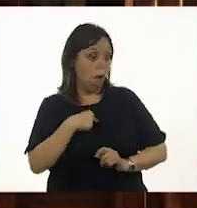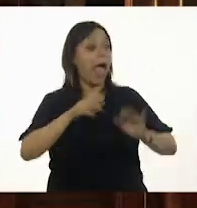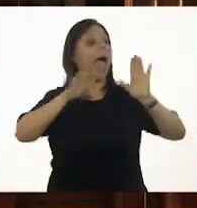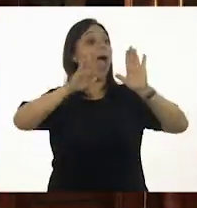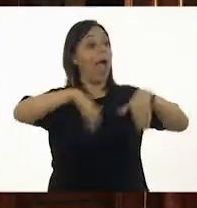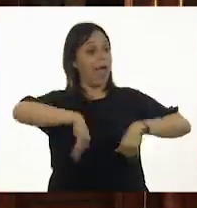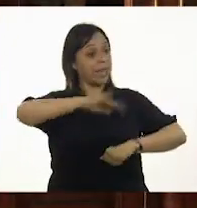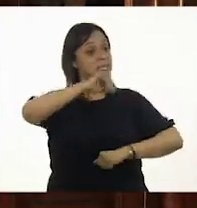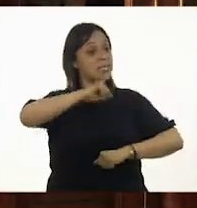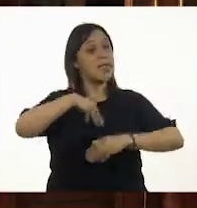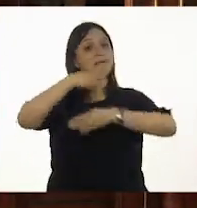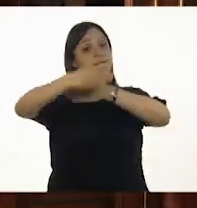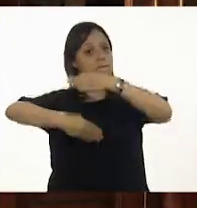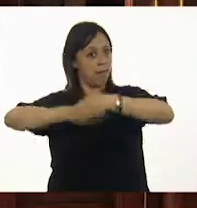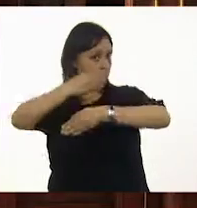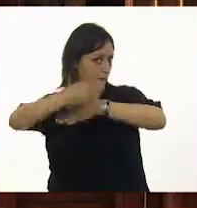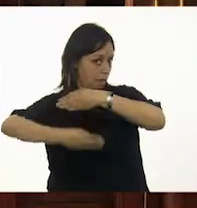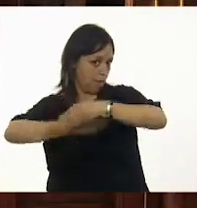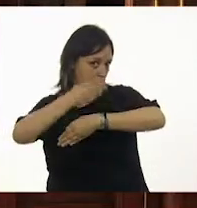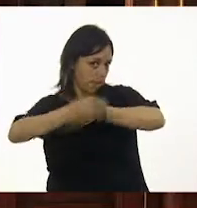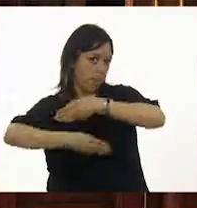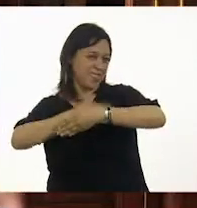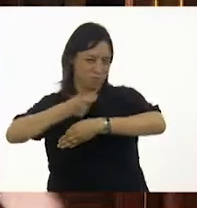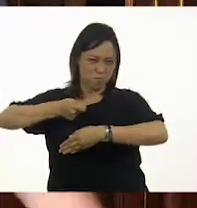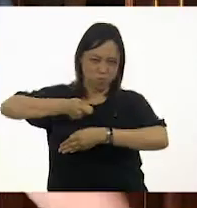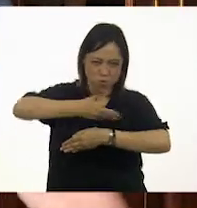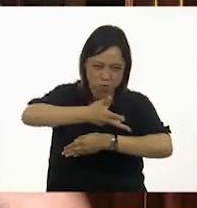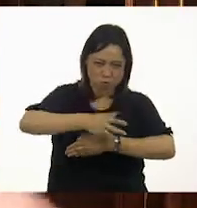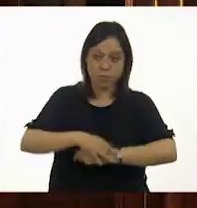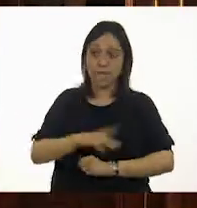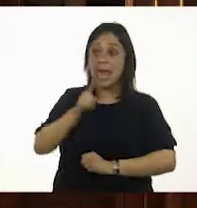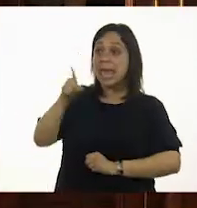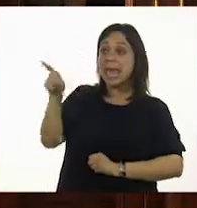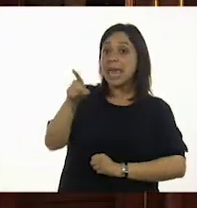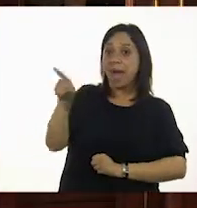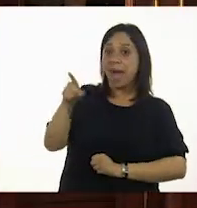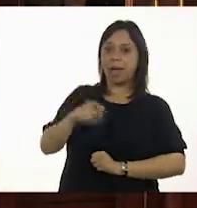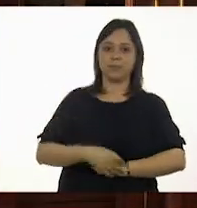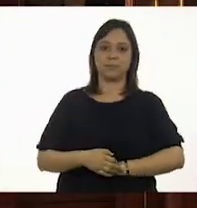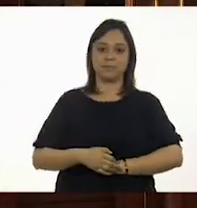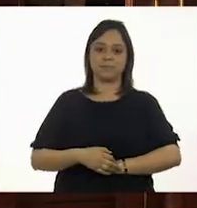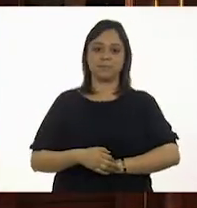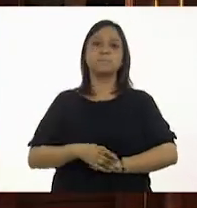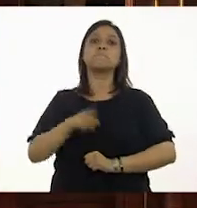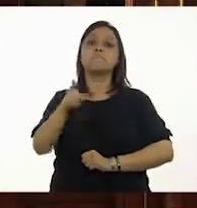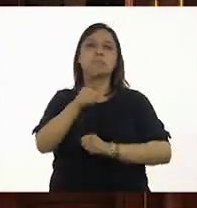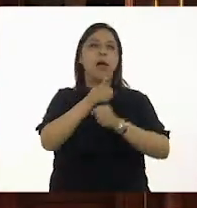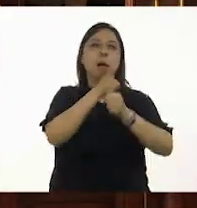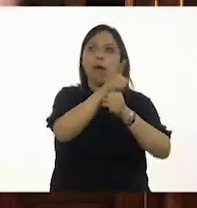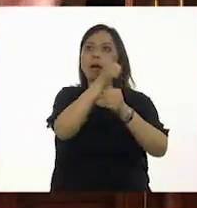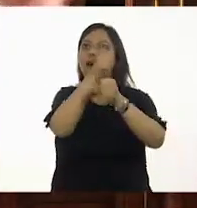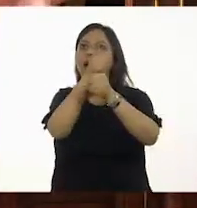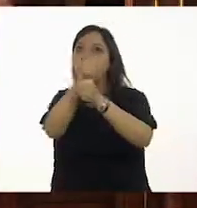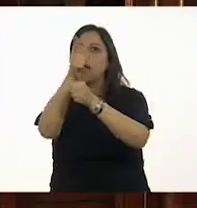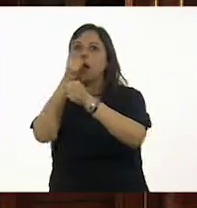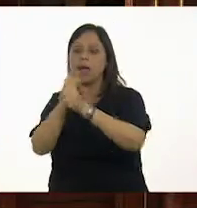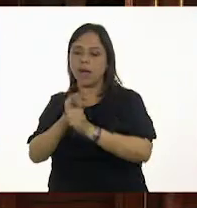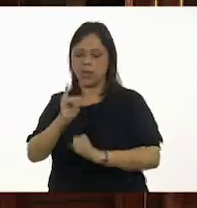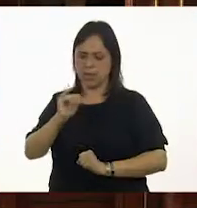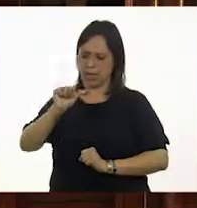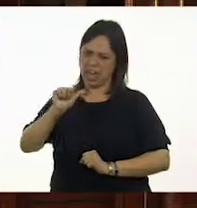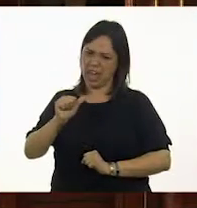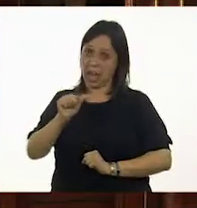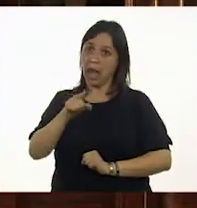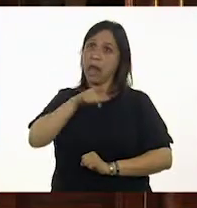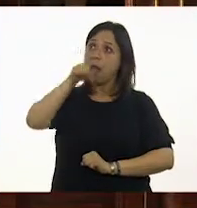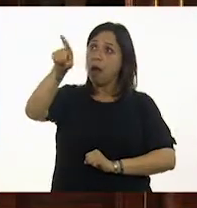la venda, es una venda que tenemos aquí, ía, y él iba reconociendo que ía no